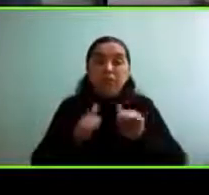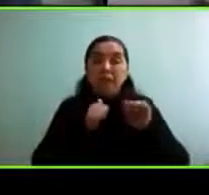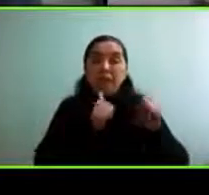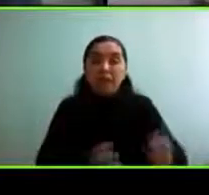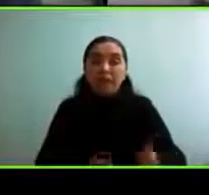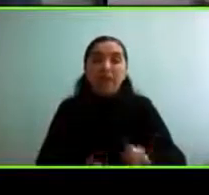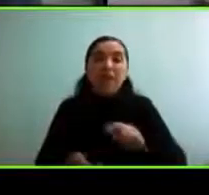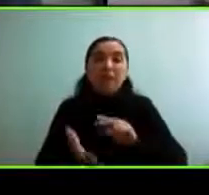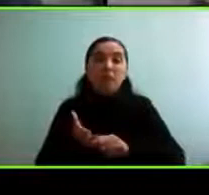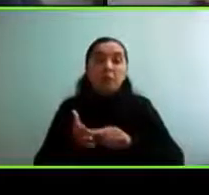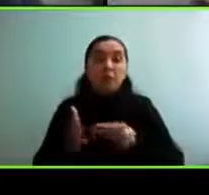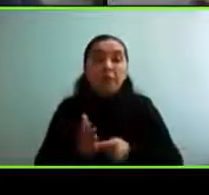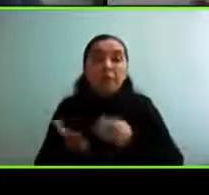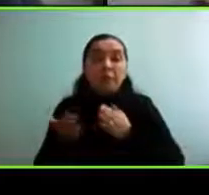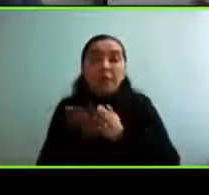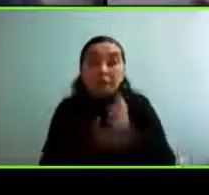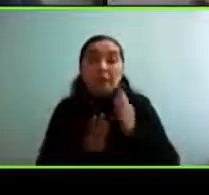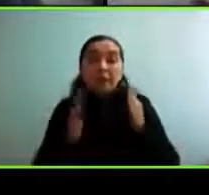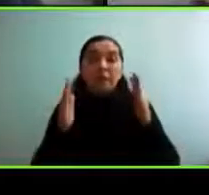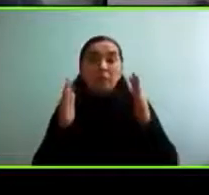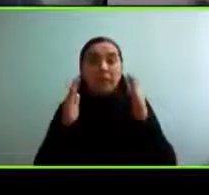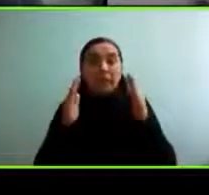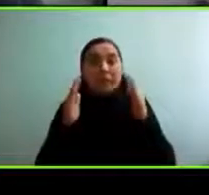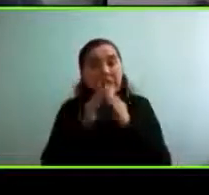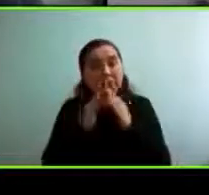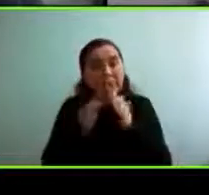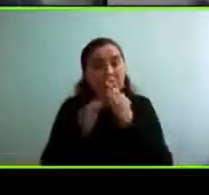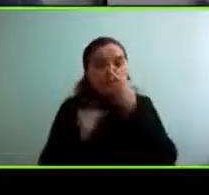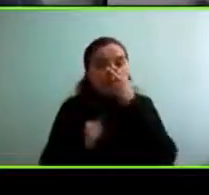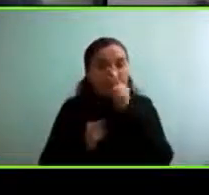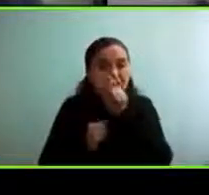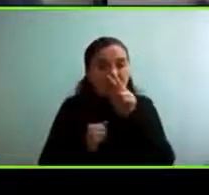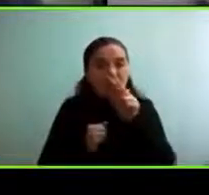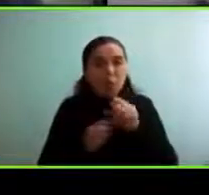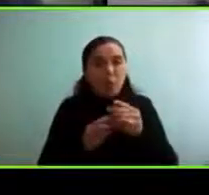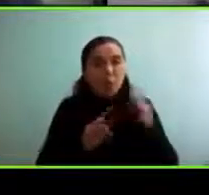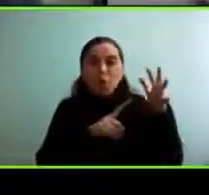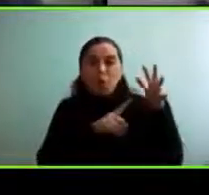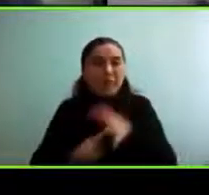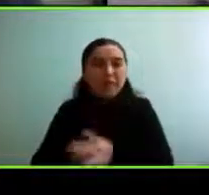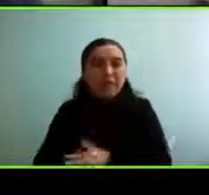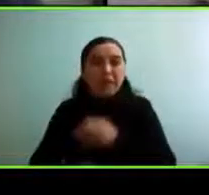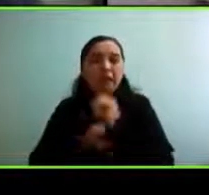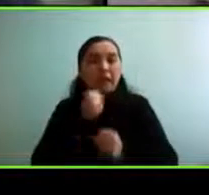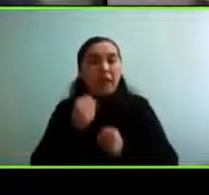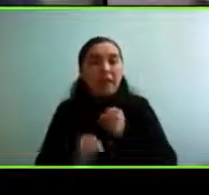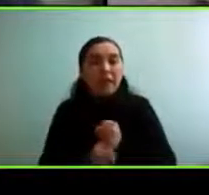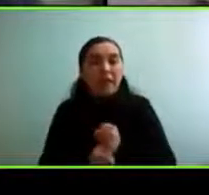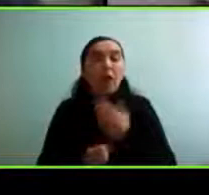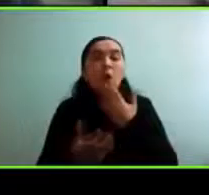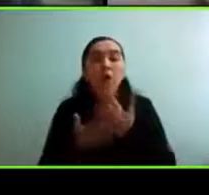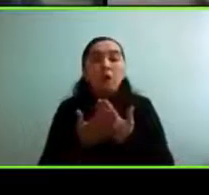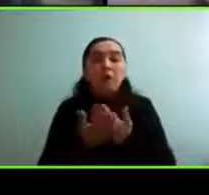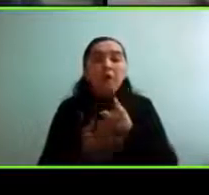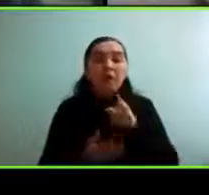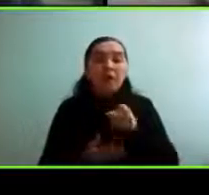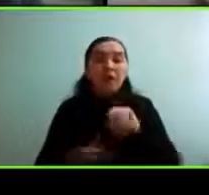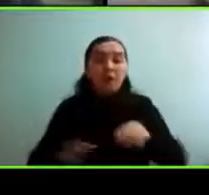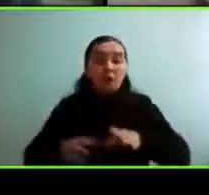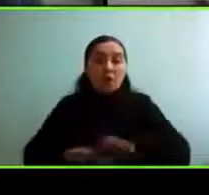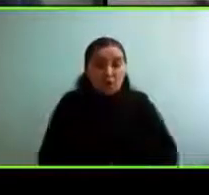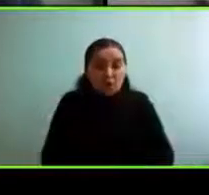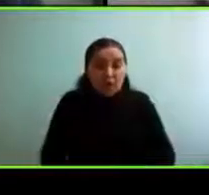casa, de ver cómo uno se discrimina por edad, cuando uno dice, no, no me voy a poner esa falda,